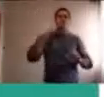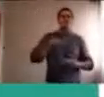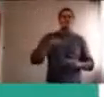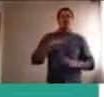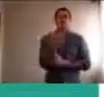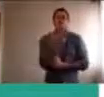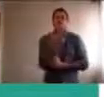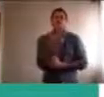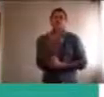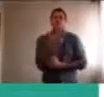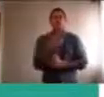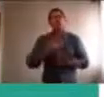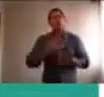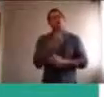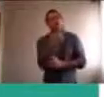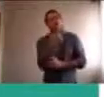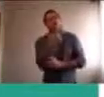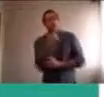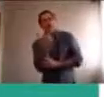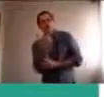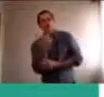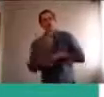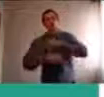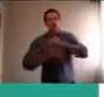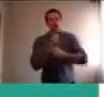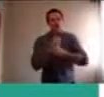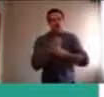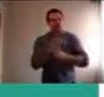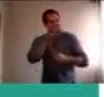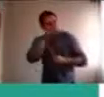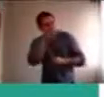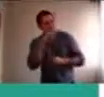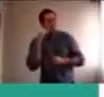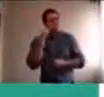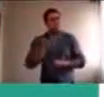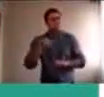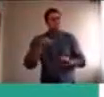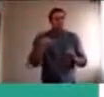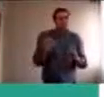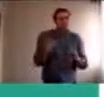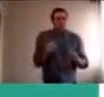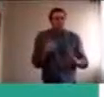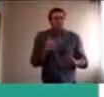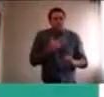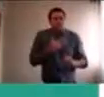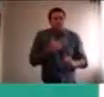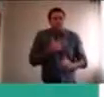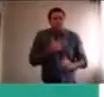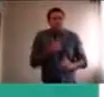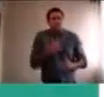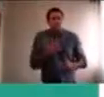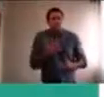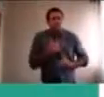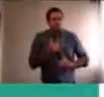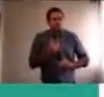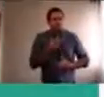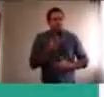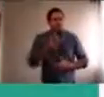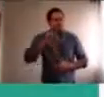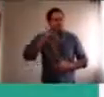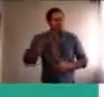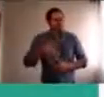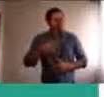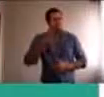siete, ocho años, que creo que, es un grupo, que nos preocupa un poco, son, más conscientes, del